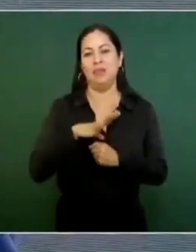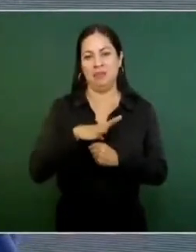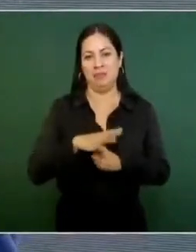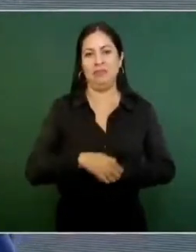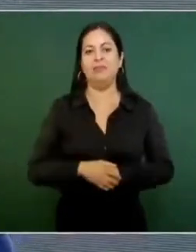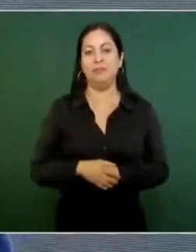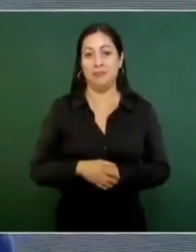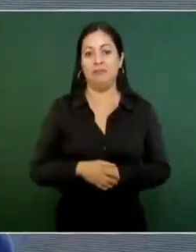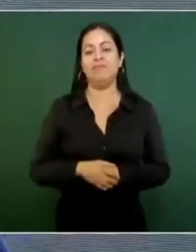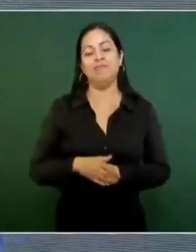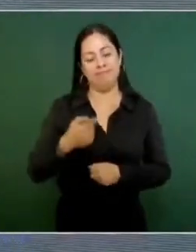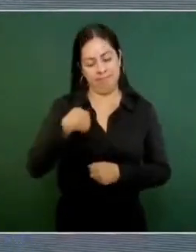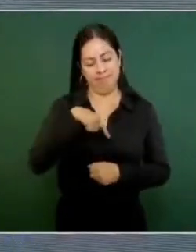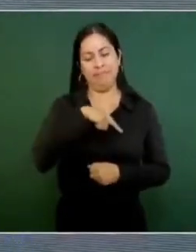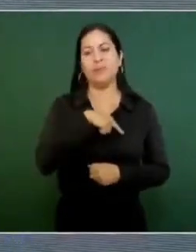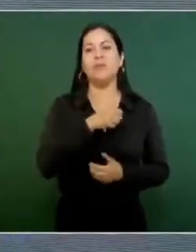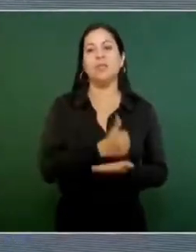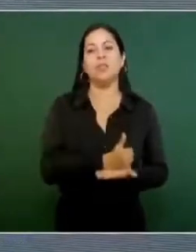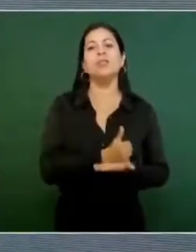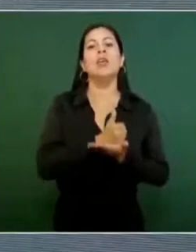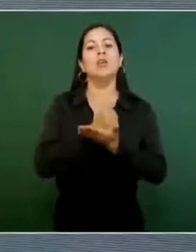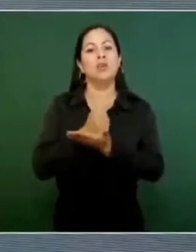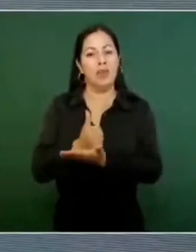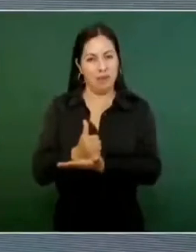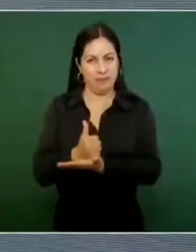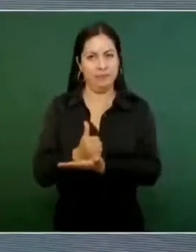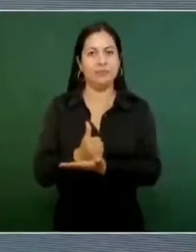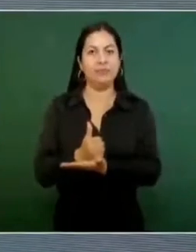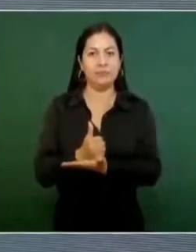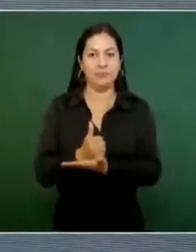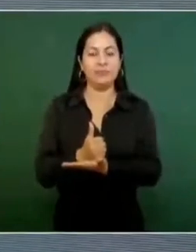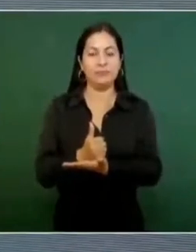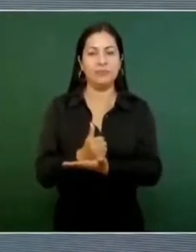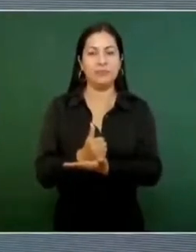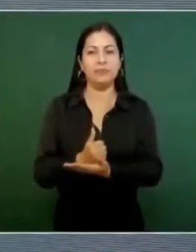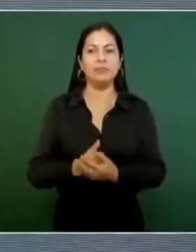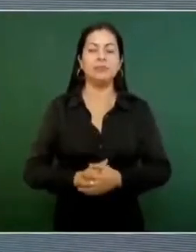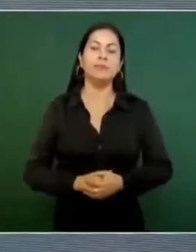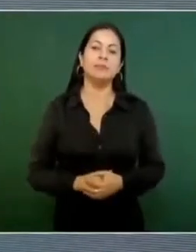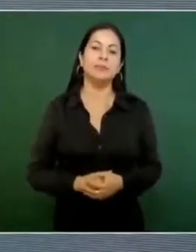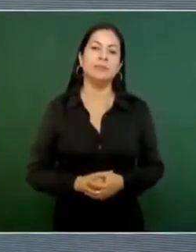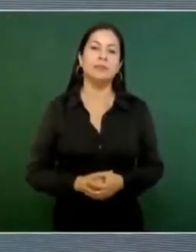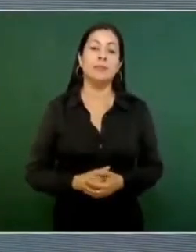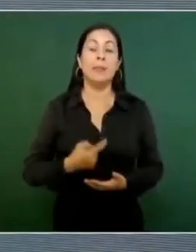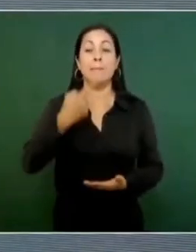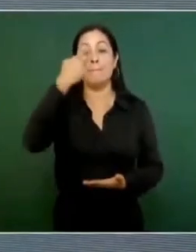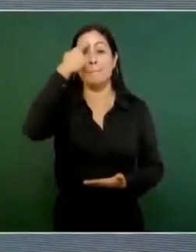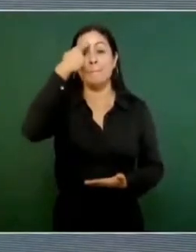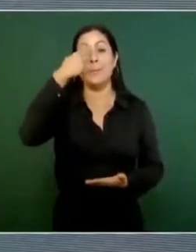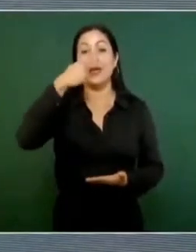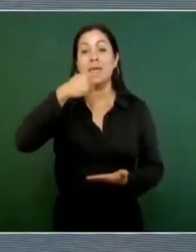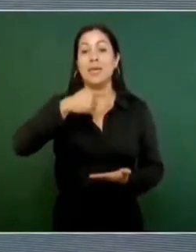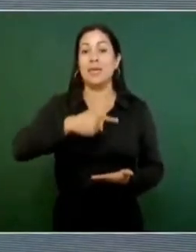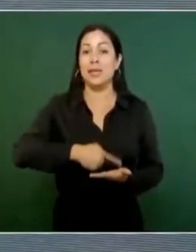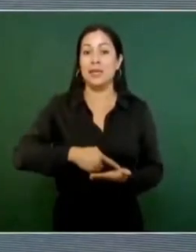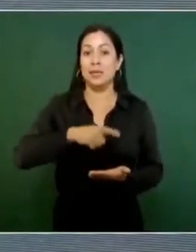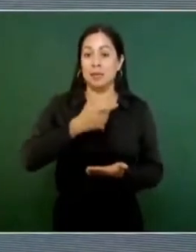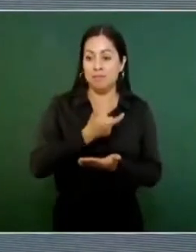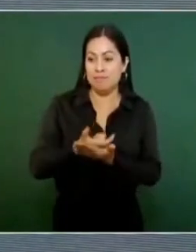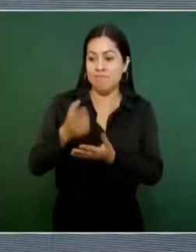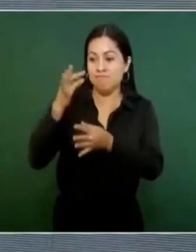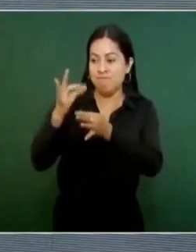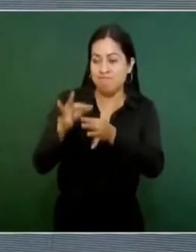les vamos a ayudar para que no dejen de pagarle